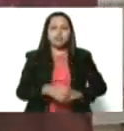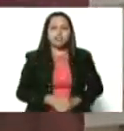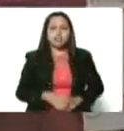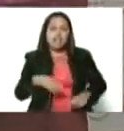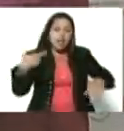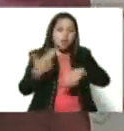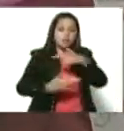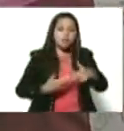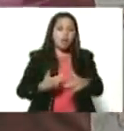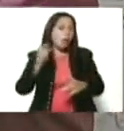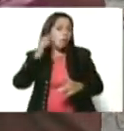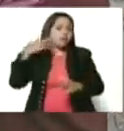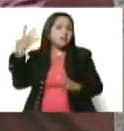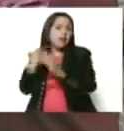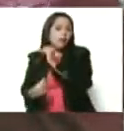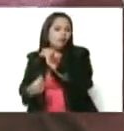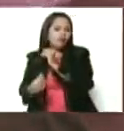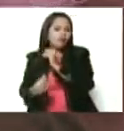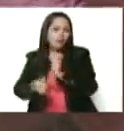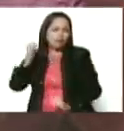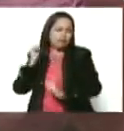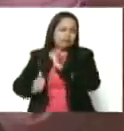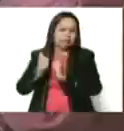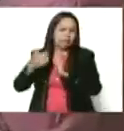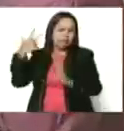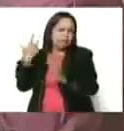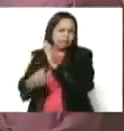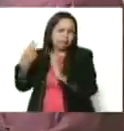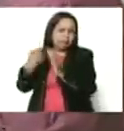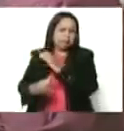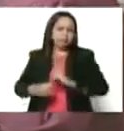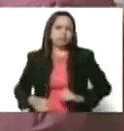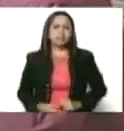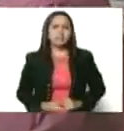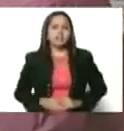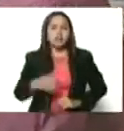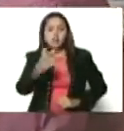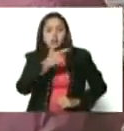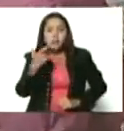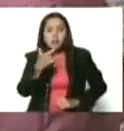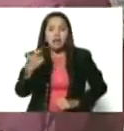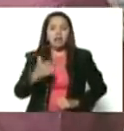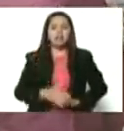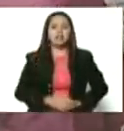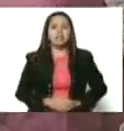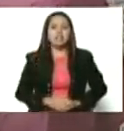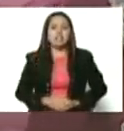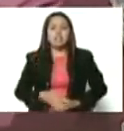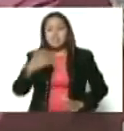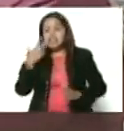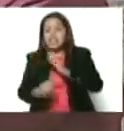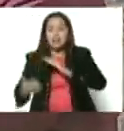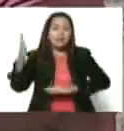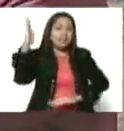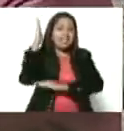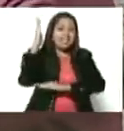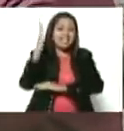ella escapó huyendo de las encomiendas de la iglesia y dando pie al ataque contra los españoles.